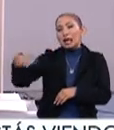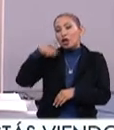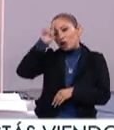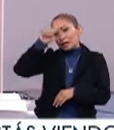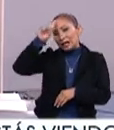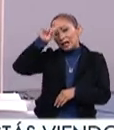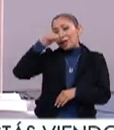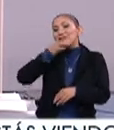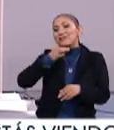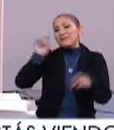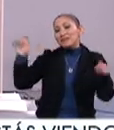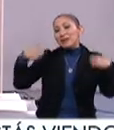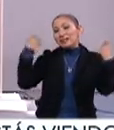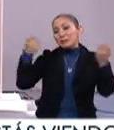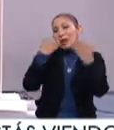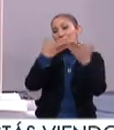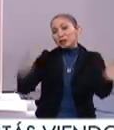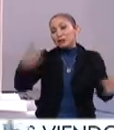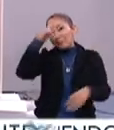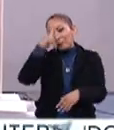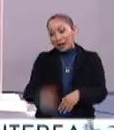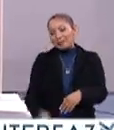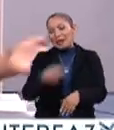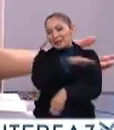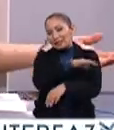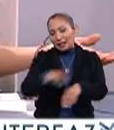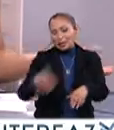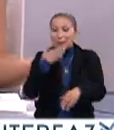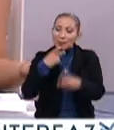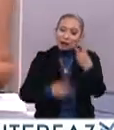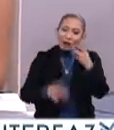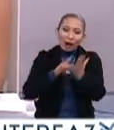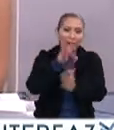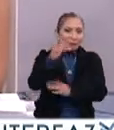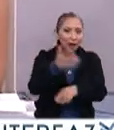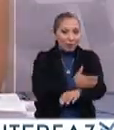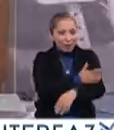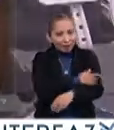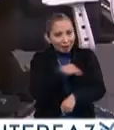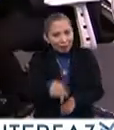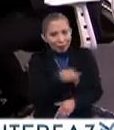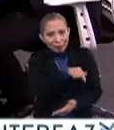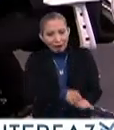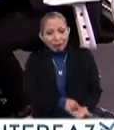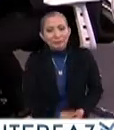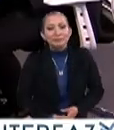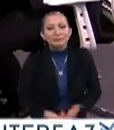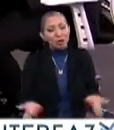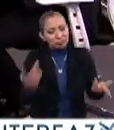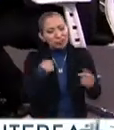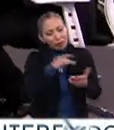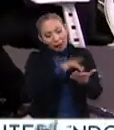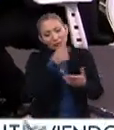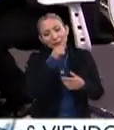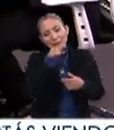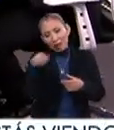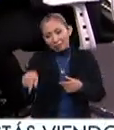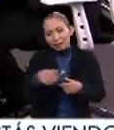es consejero del Festival Abierto Mexicano de Diseño. Bienvenidos, muchas gracias por estar con nosotros. Al contrario, gracias.